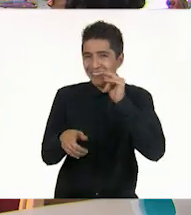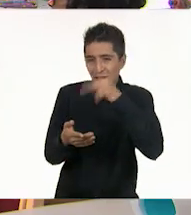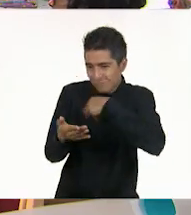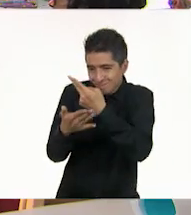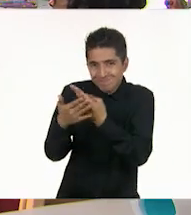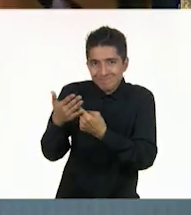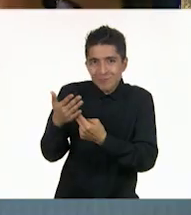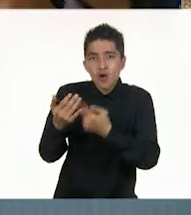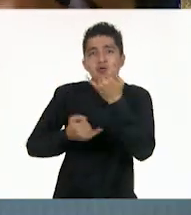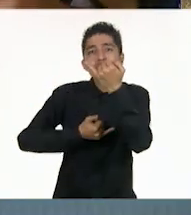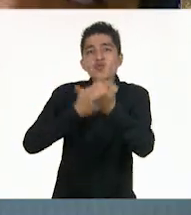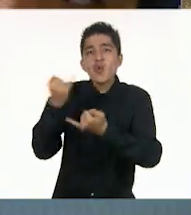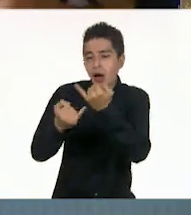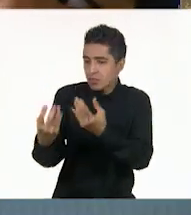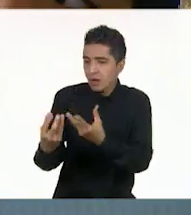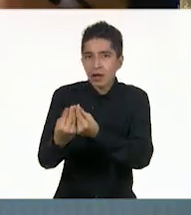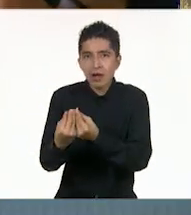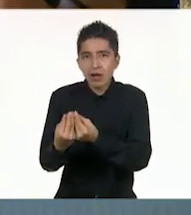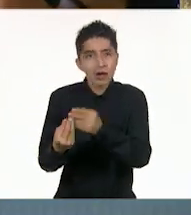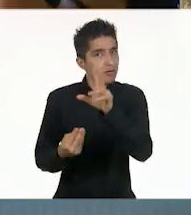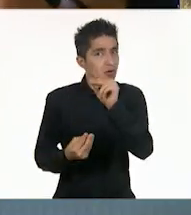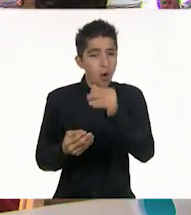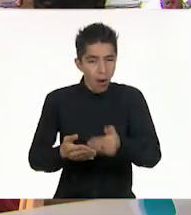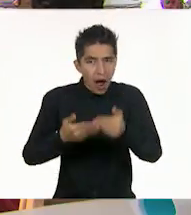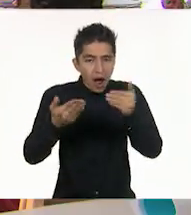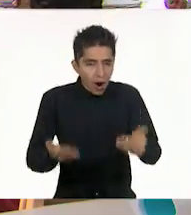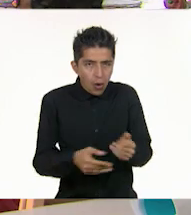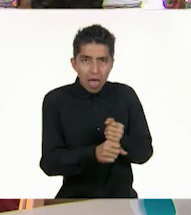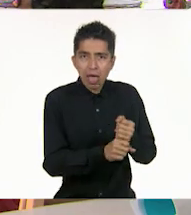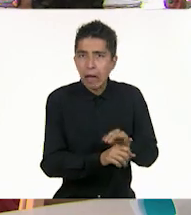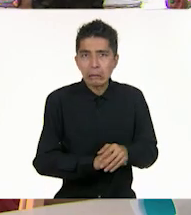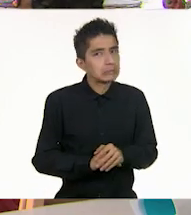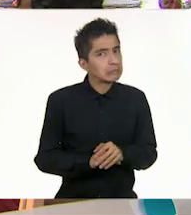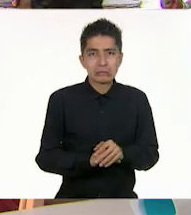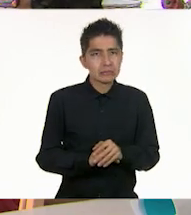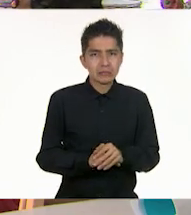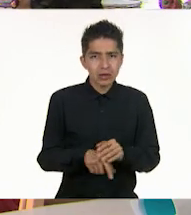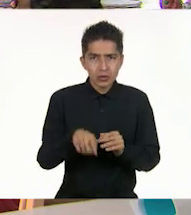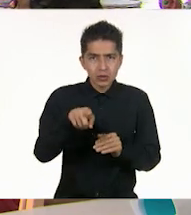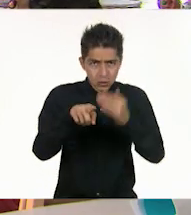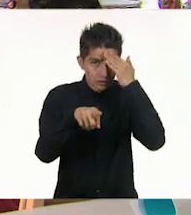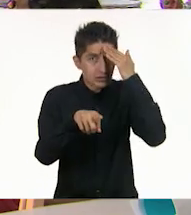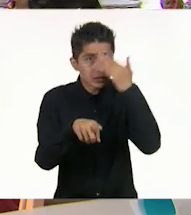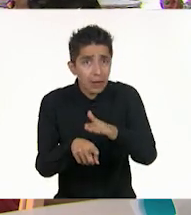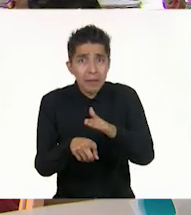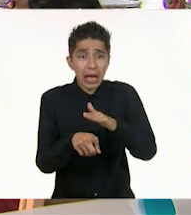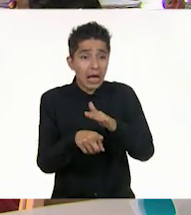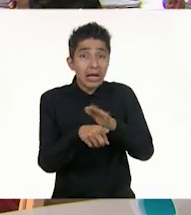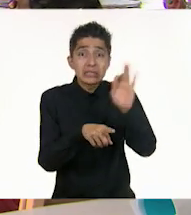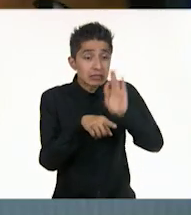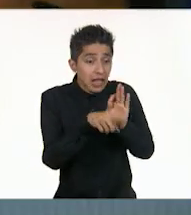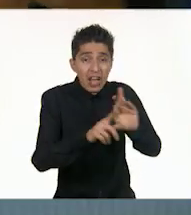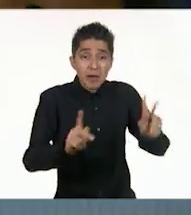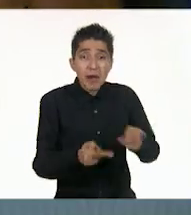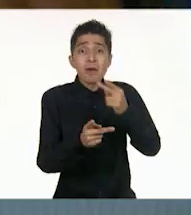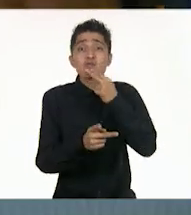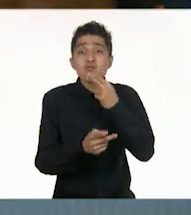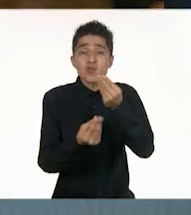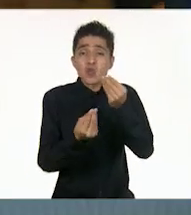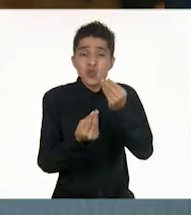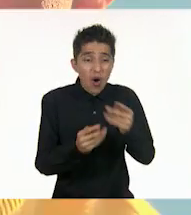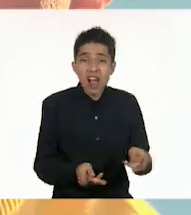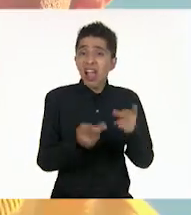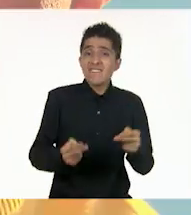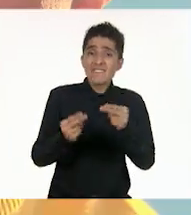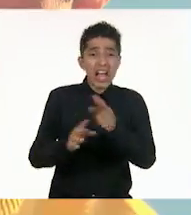así como debería de ser. No como es ahora con ella. ¿Usted sabía que él la golpea si no vende muchos dulces? No.